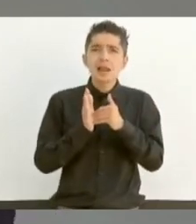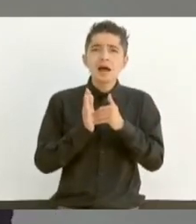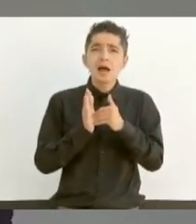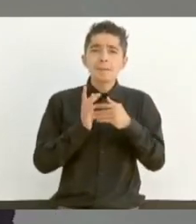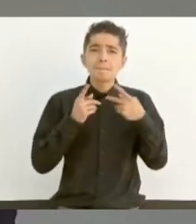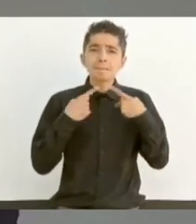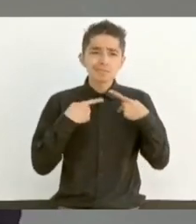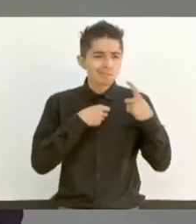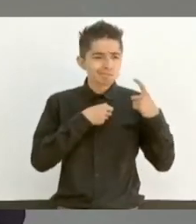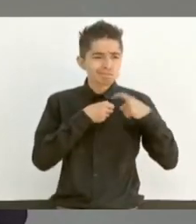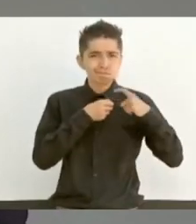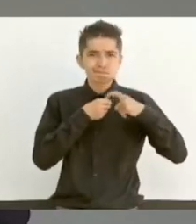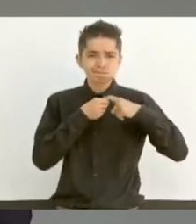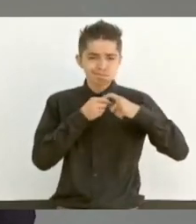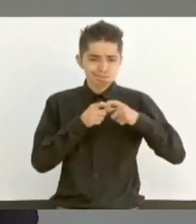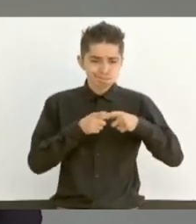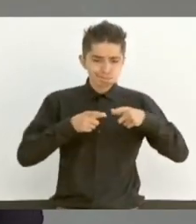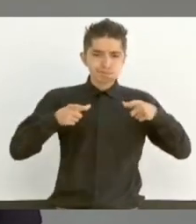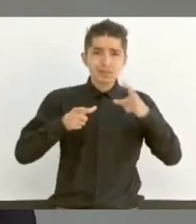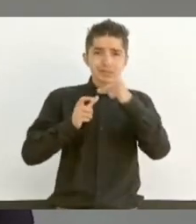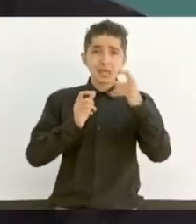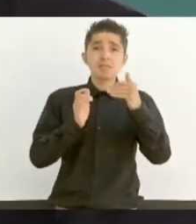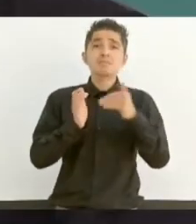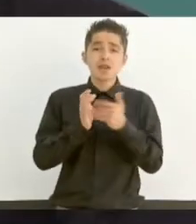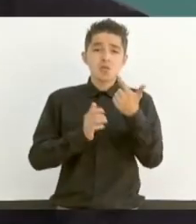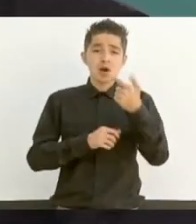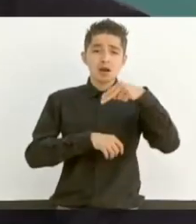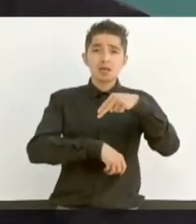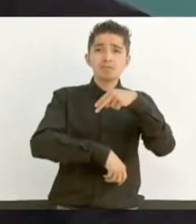la Guardia Nacional.